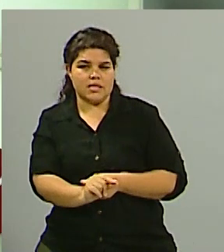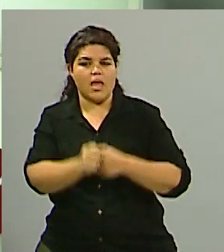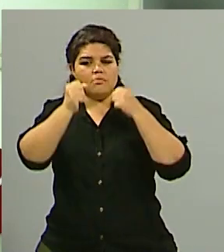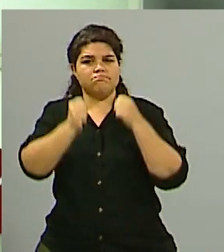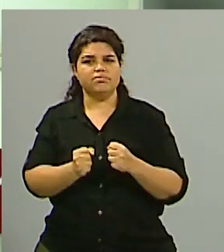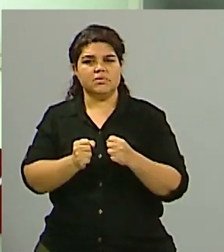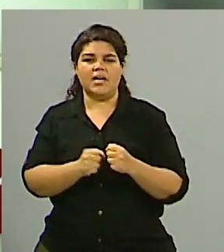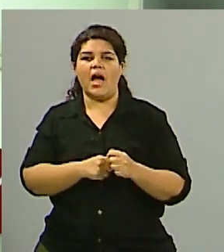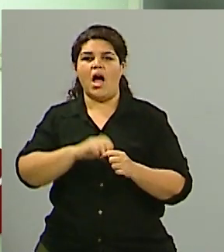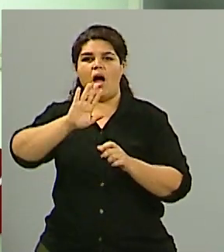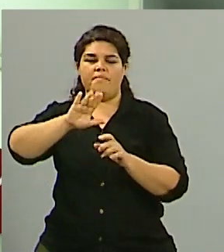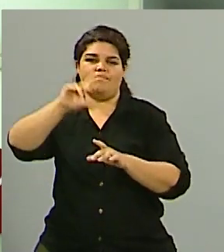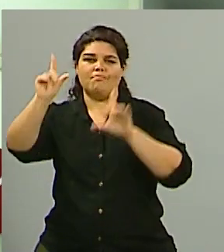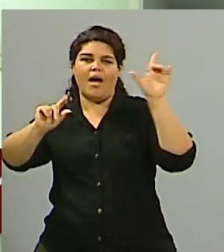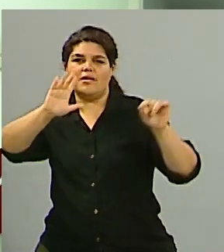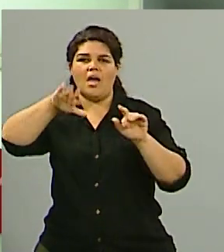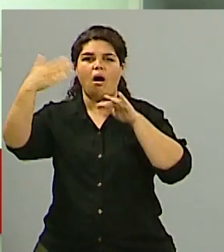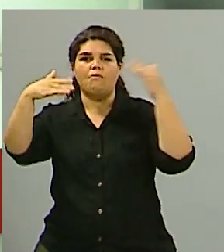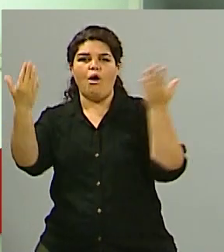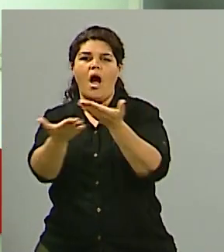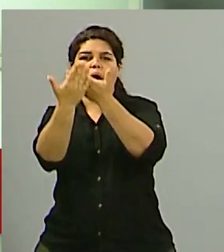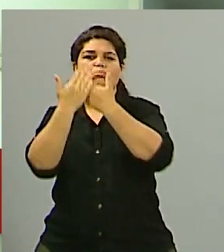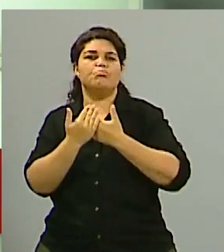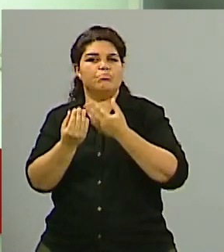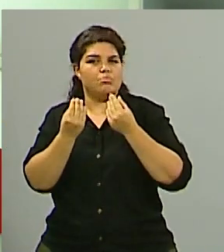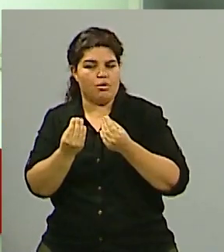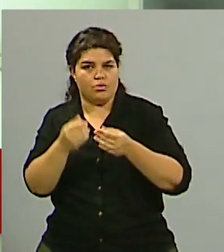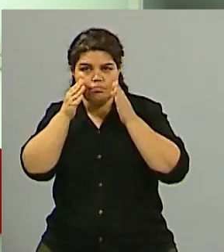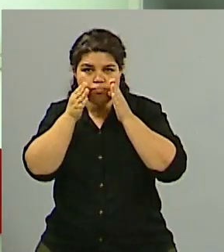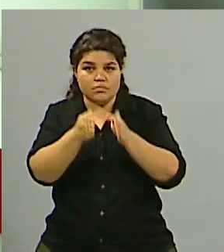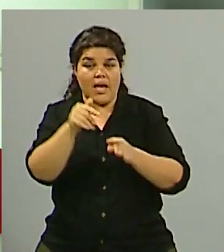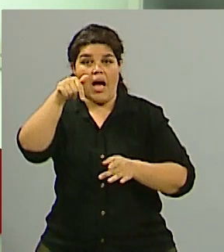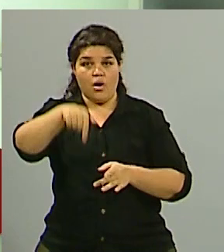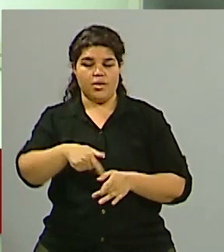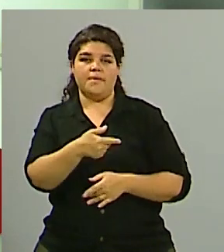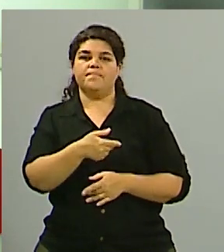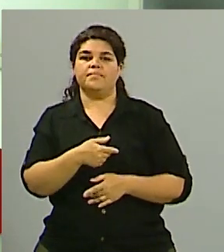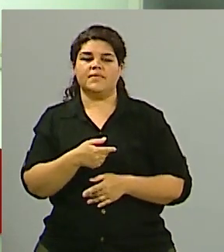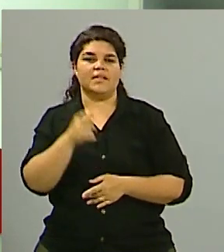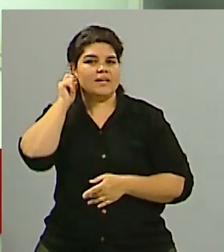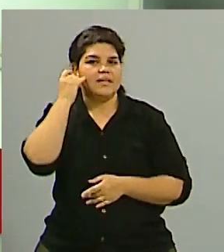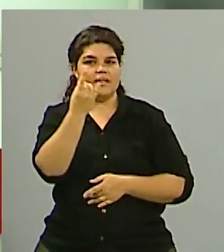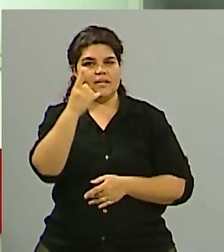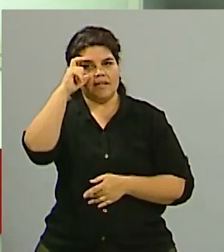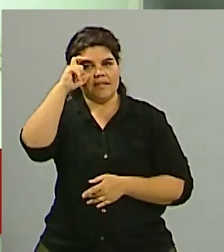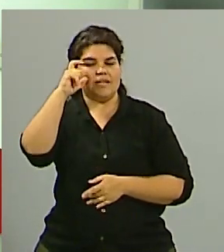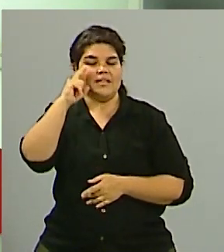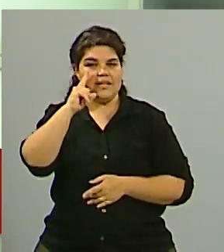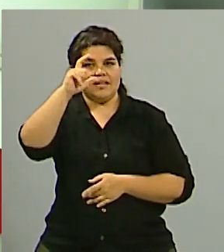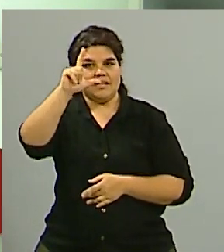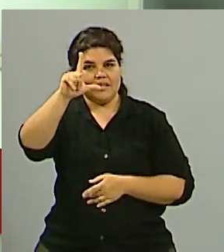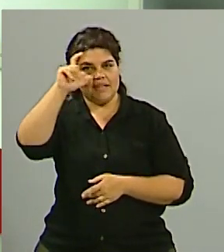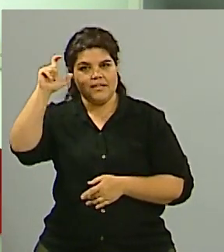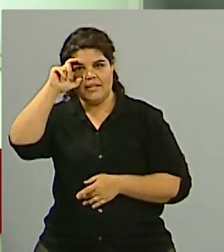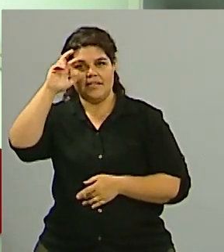apoyo internacional. Lo vamos a hablar el tema con Guillermo Carmona que es secretario de Malvinas, Antártida y Atlántico Sur en Cancillería Argentina,